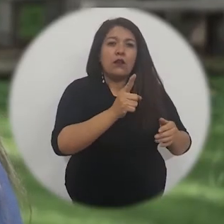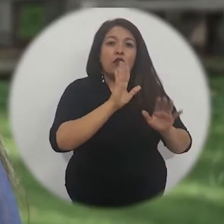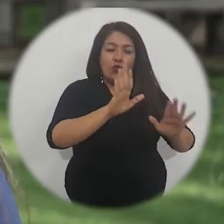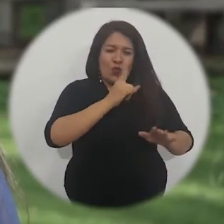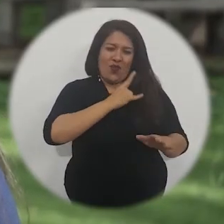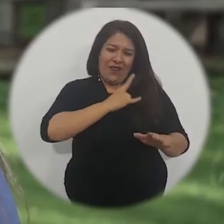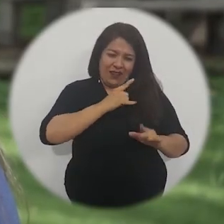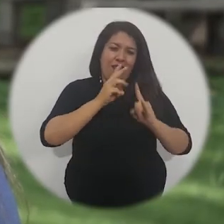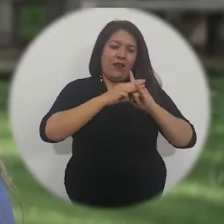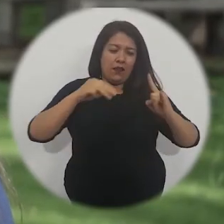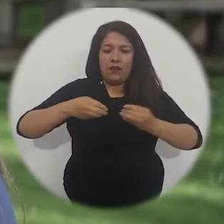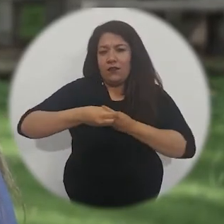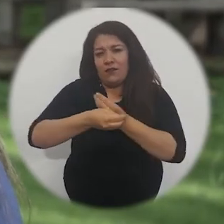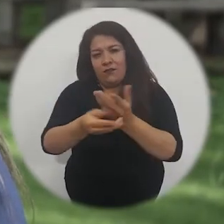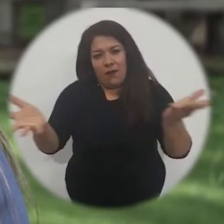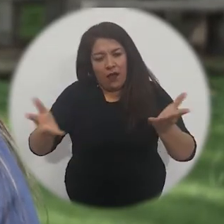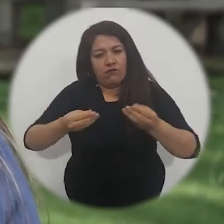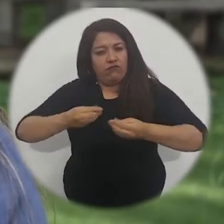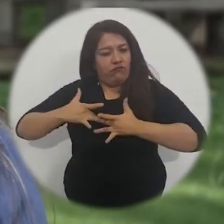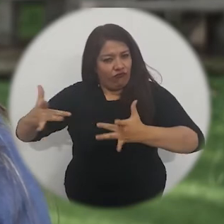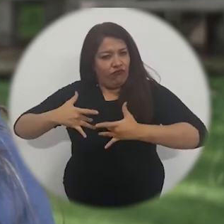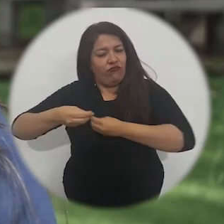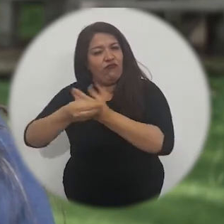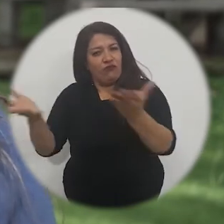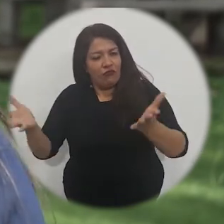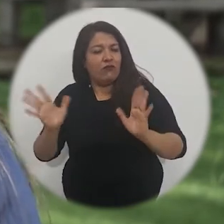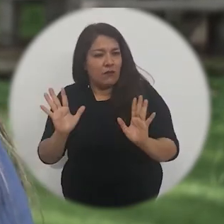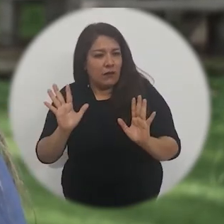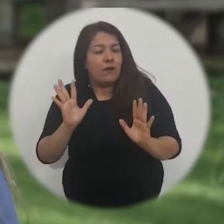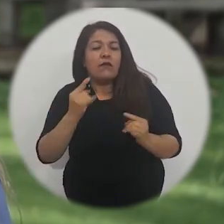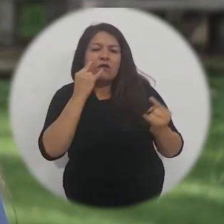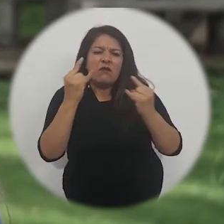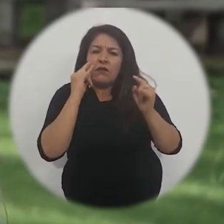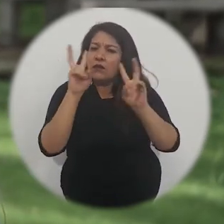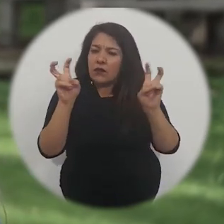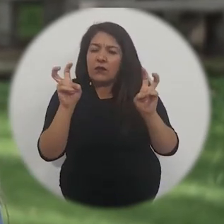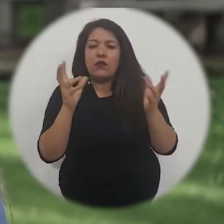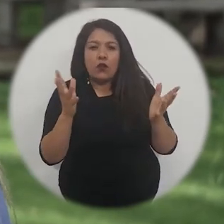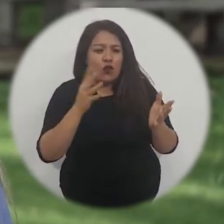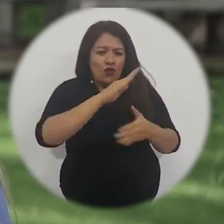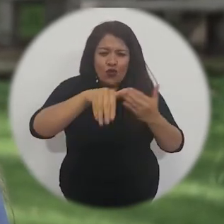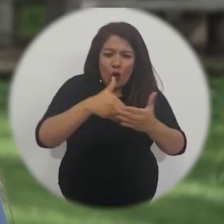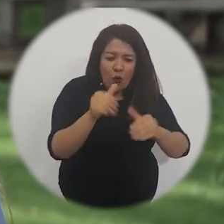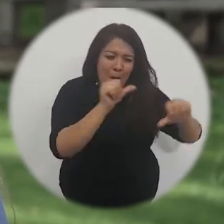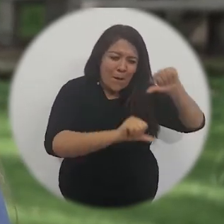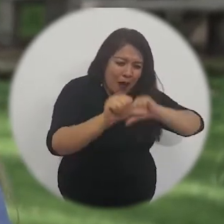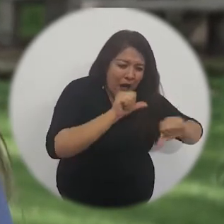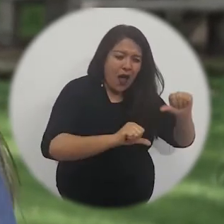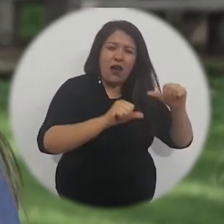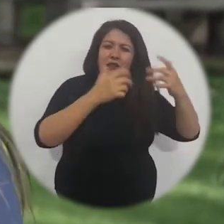es decir, alrededor de 4.000 envases a la comunidad universitaria entre los extractos 0, 1 y 2.